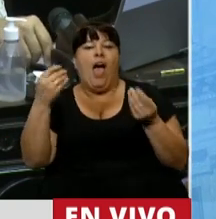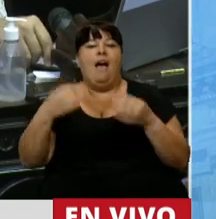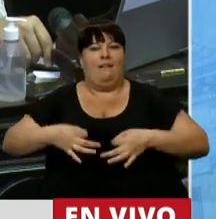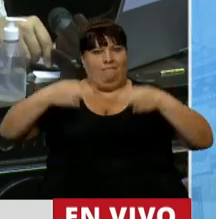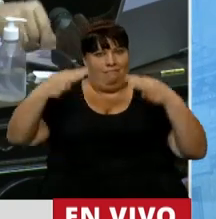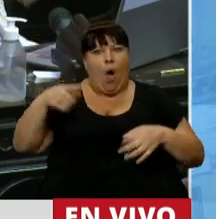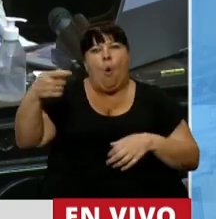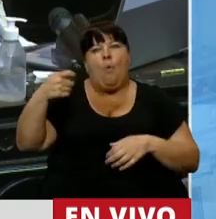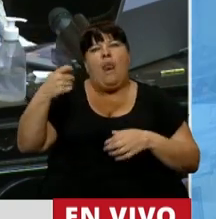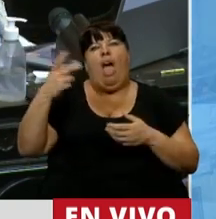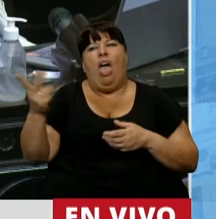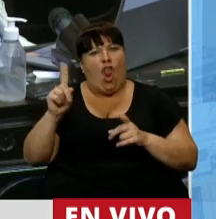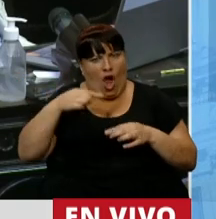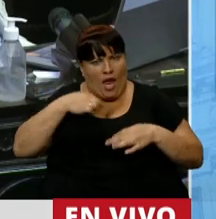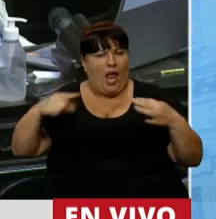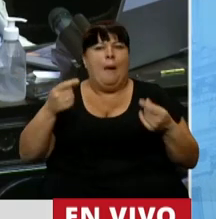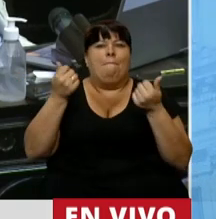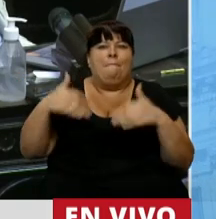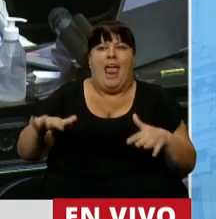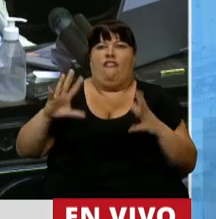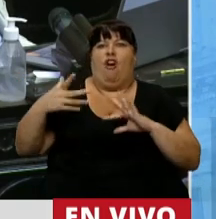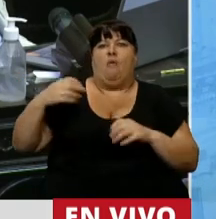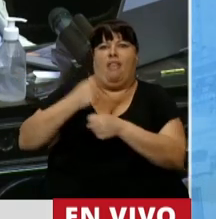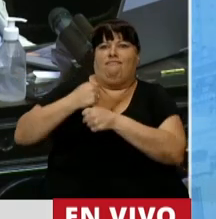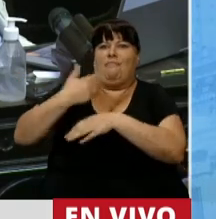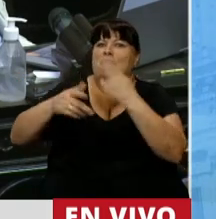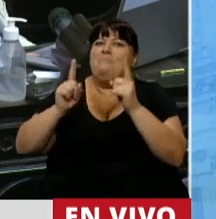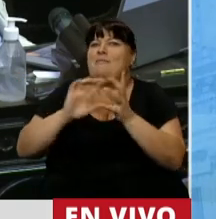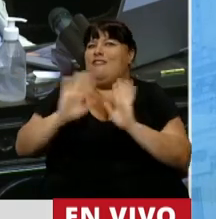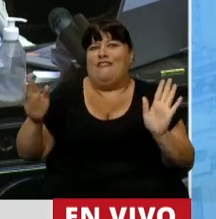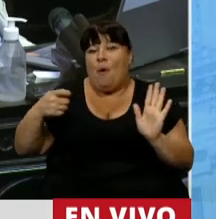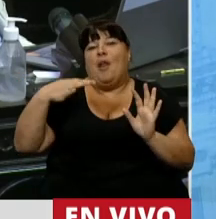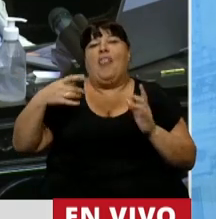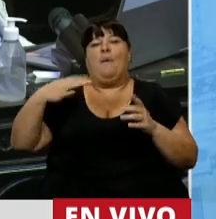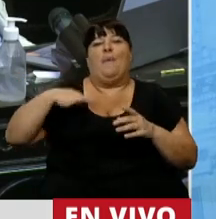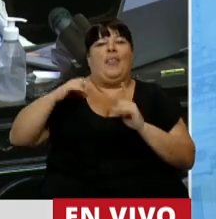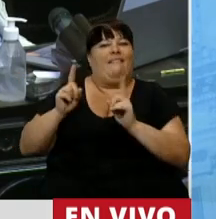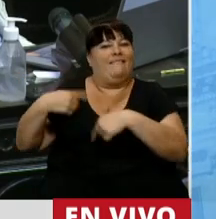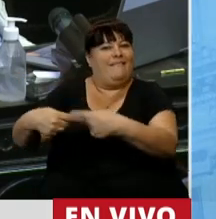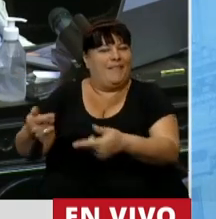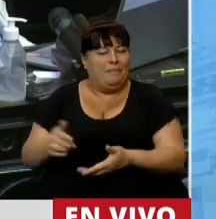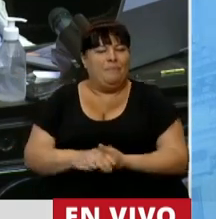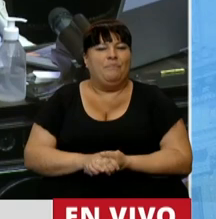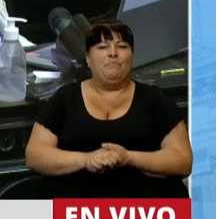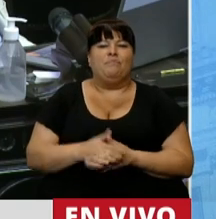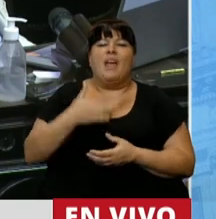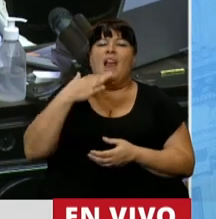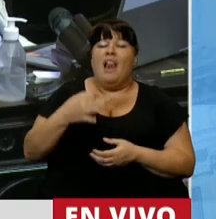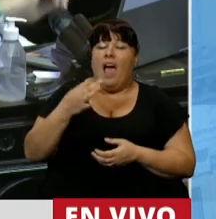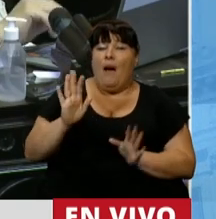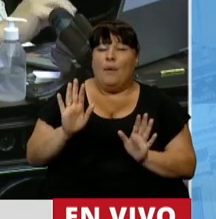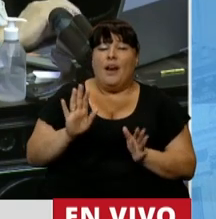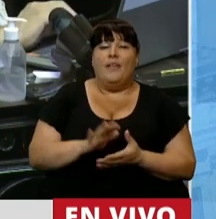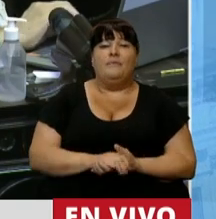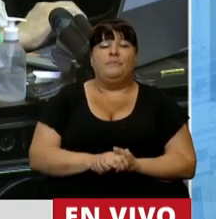dignificar al jubilado, que no pierda su estatus de trabajador, que lo siga teniendo. Y la realidad nos indica,